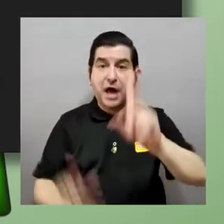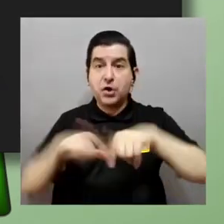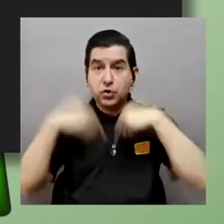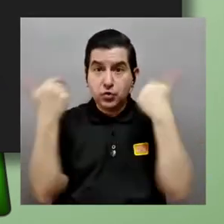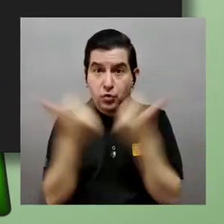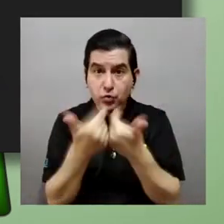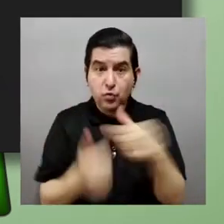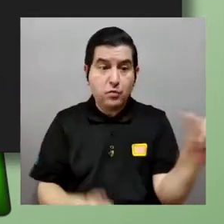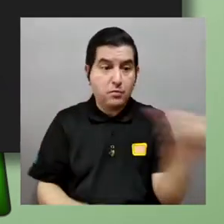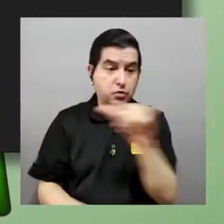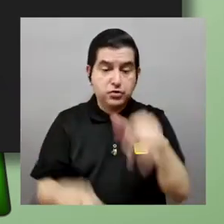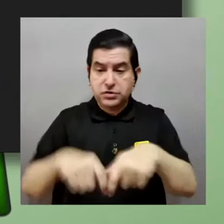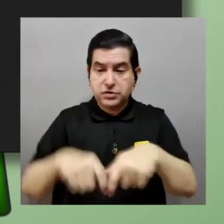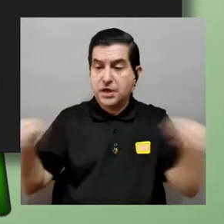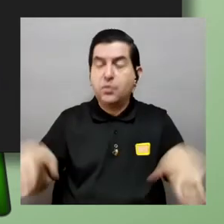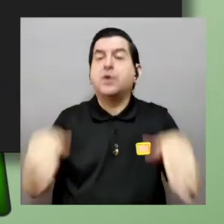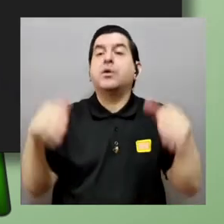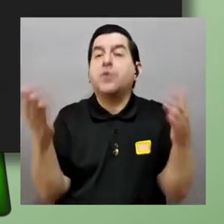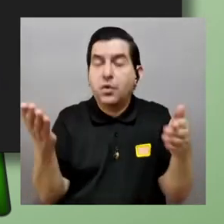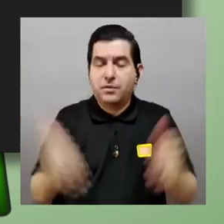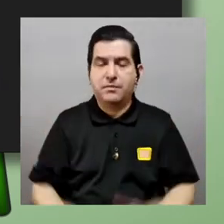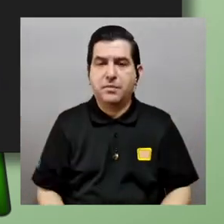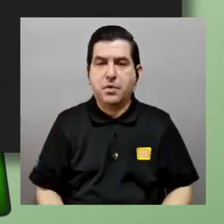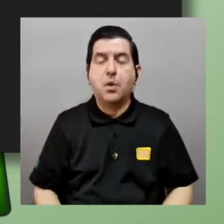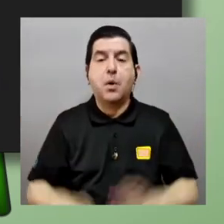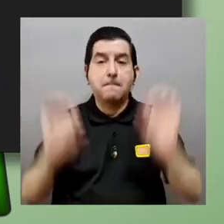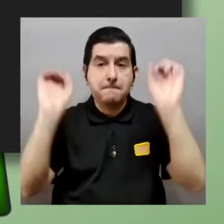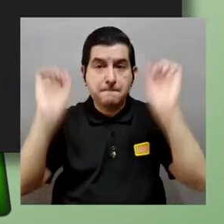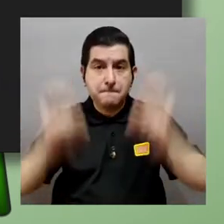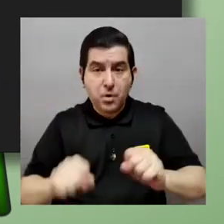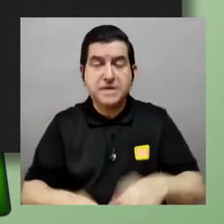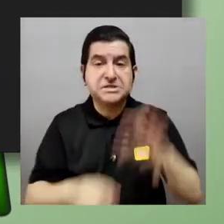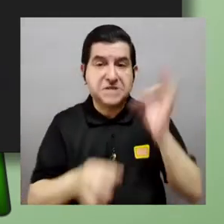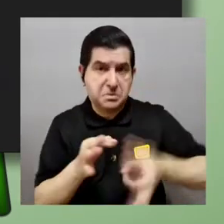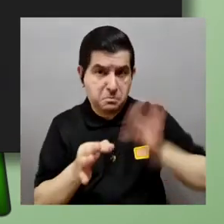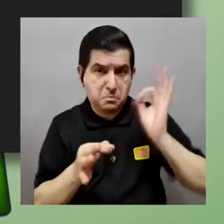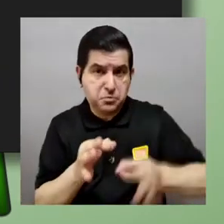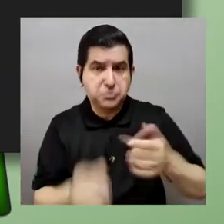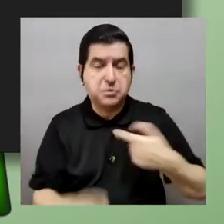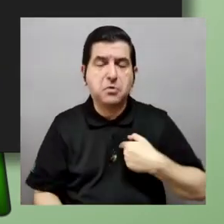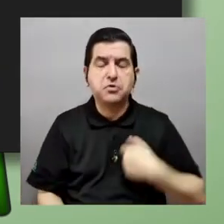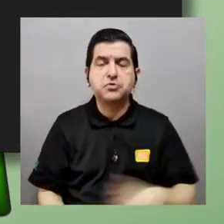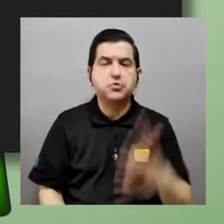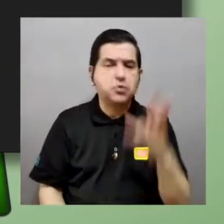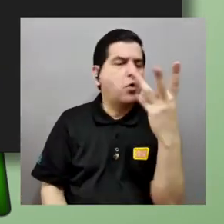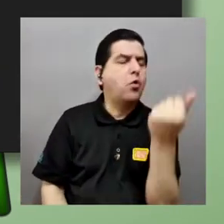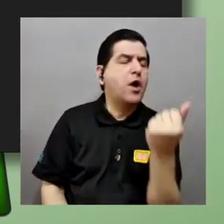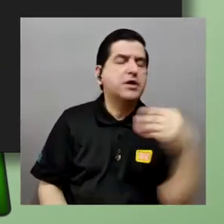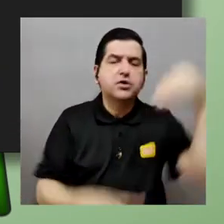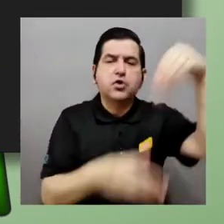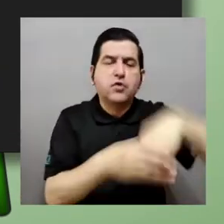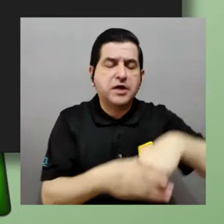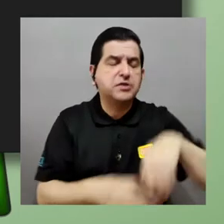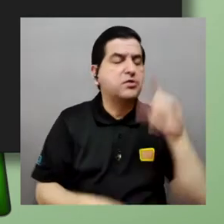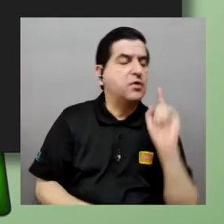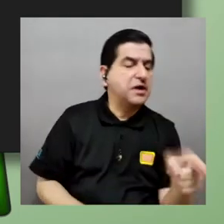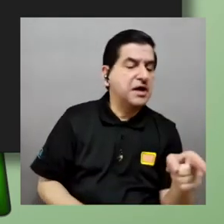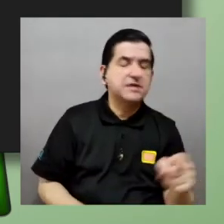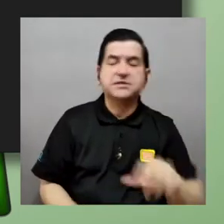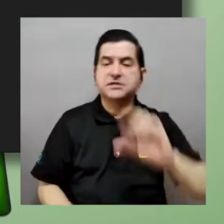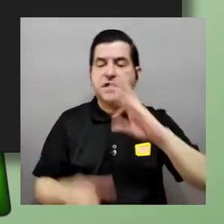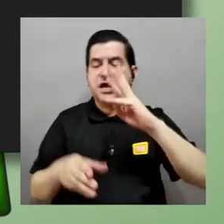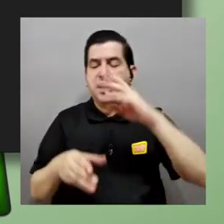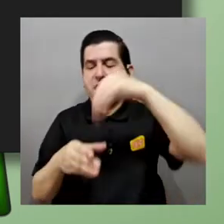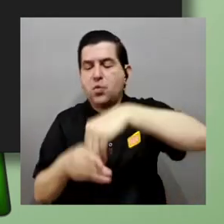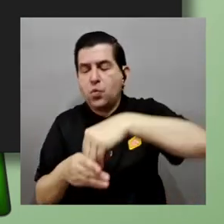tamaño ok para finitos puede ser sencillo verdad yo cuento cuántos elementos hay en uno cuántos elementos hay en el otro y si es el mismo